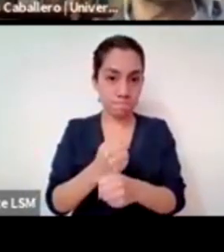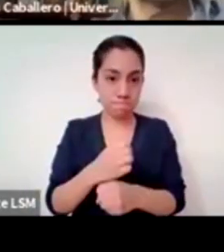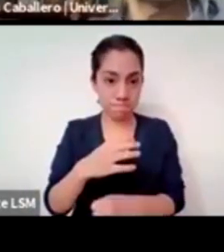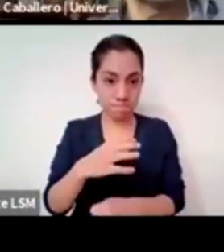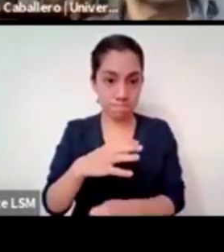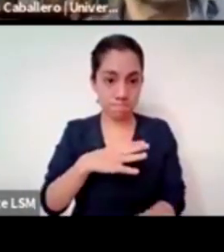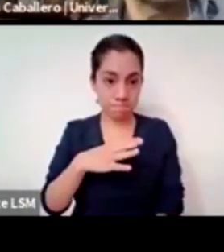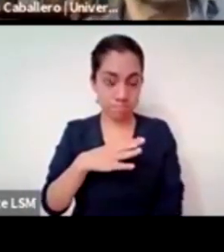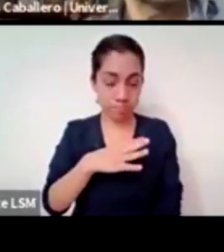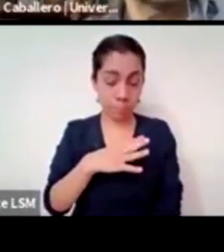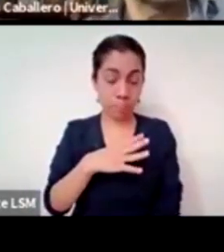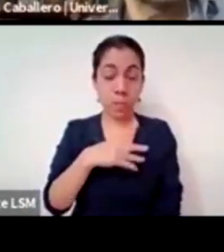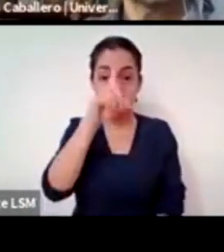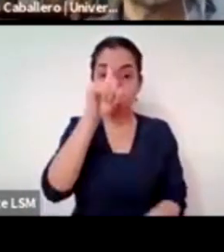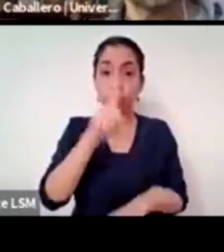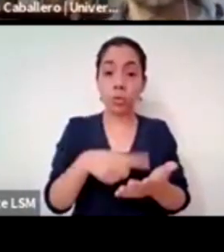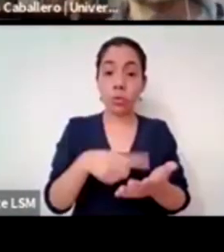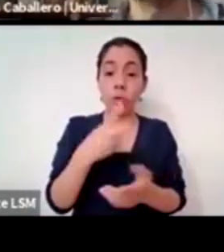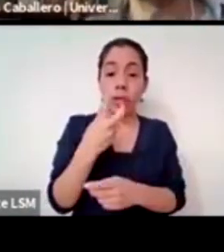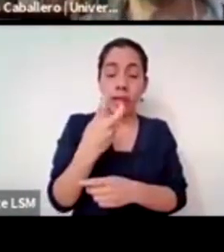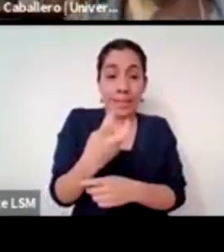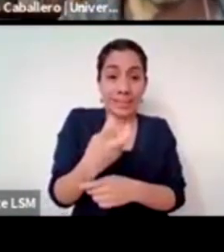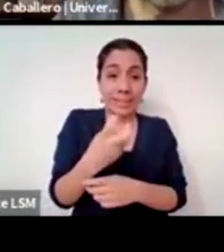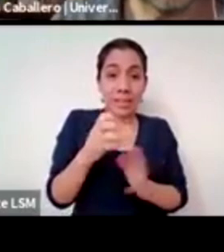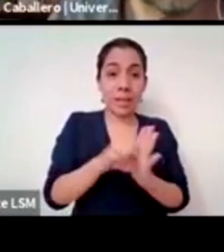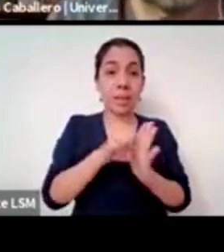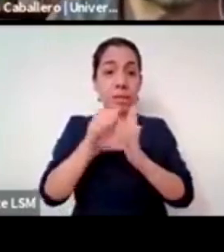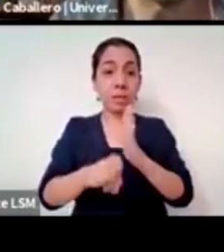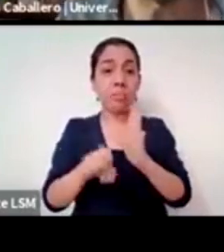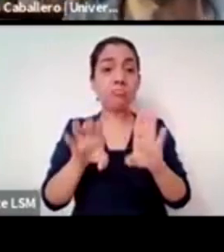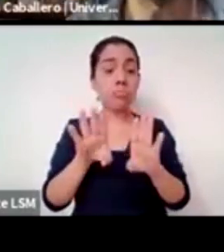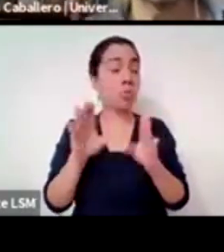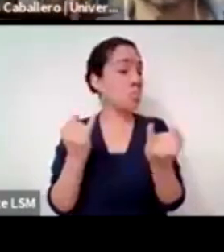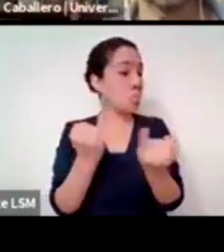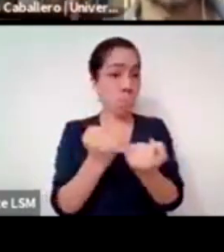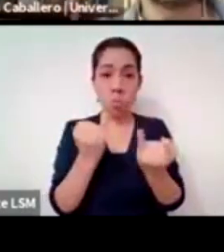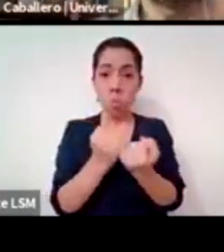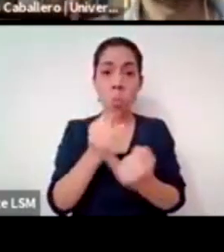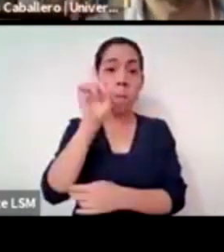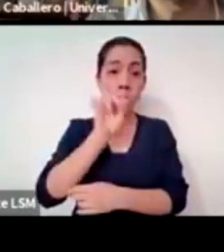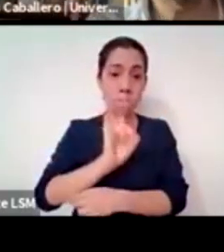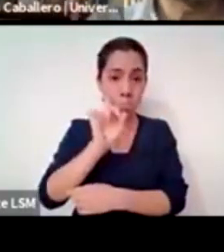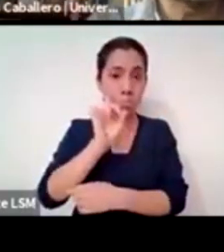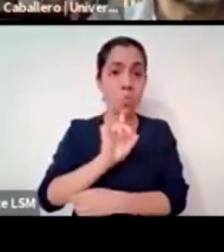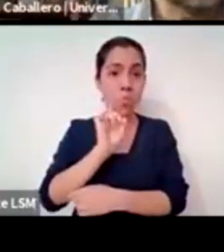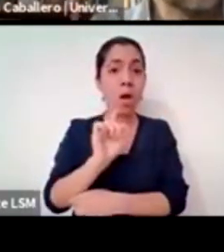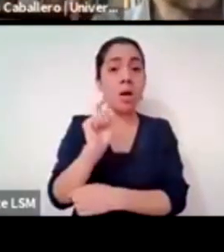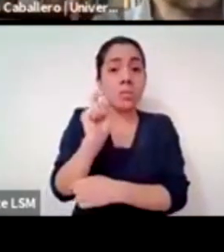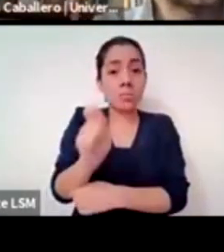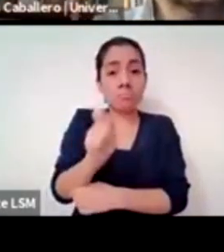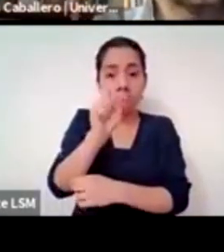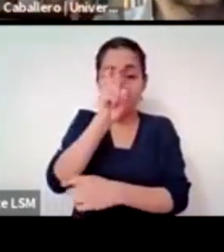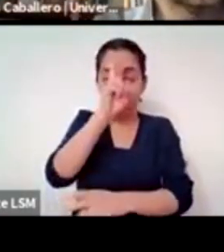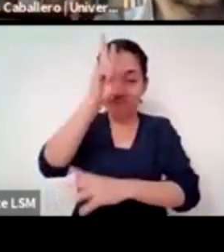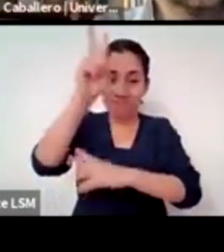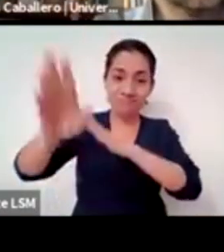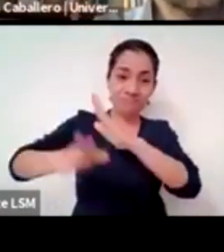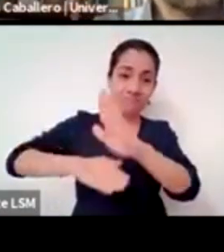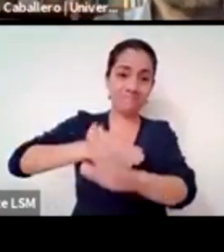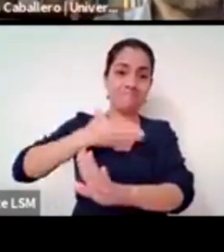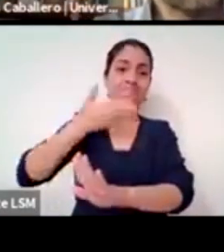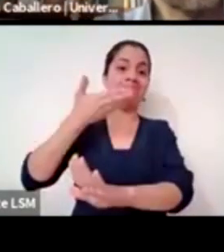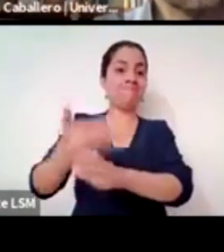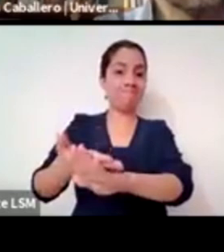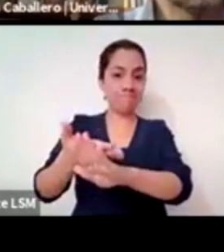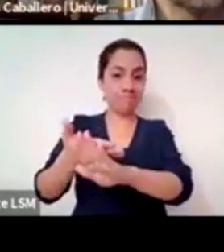verificación de cómo las mujeres también son objeto de violencia en este